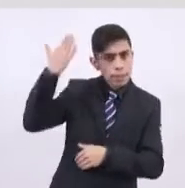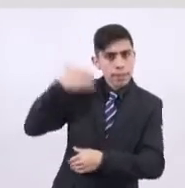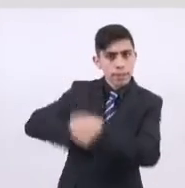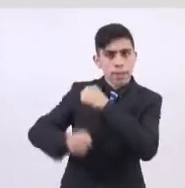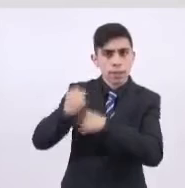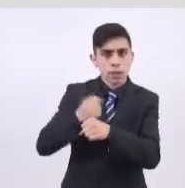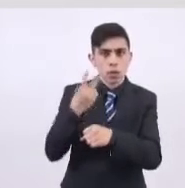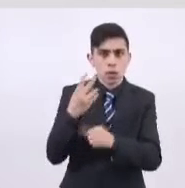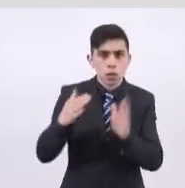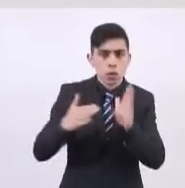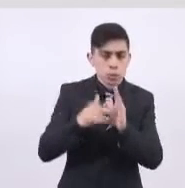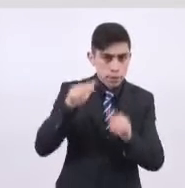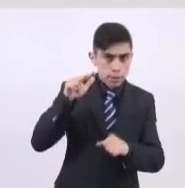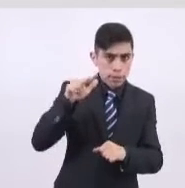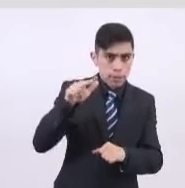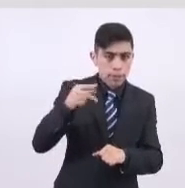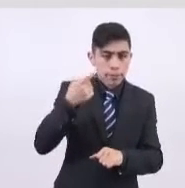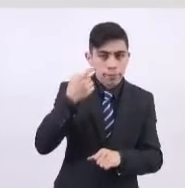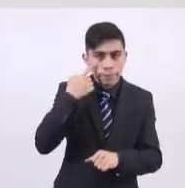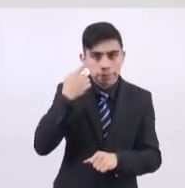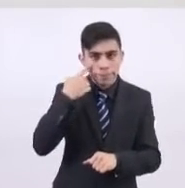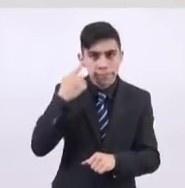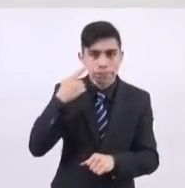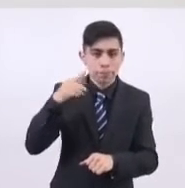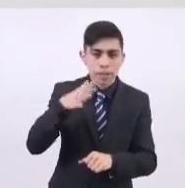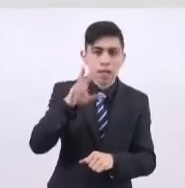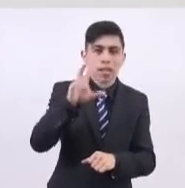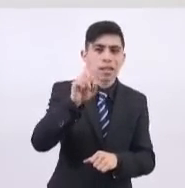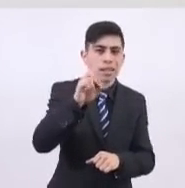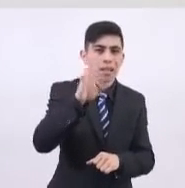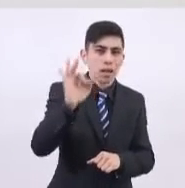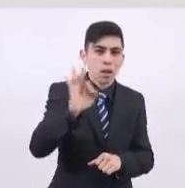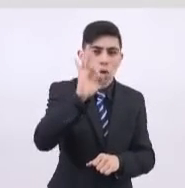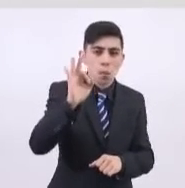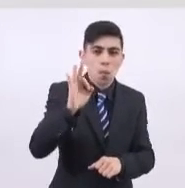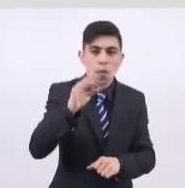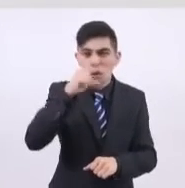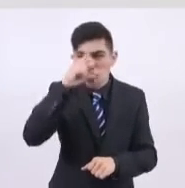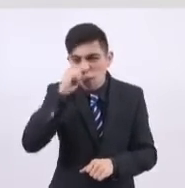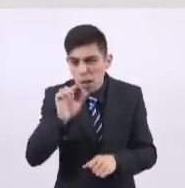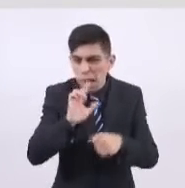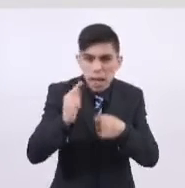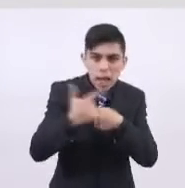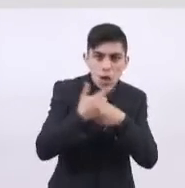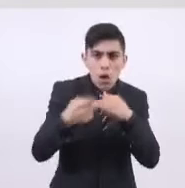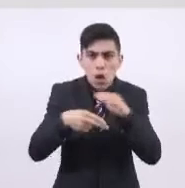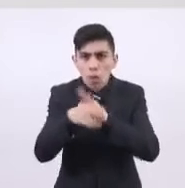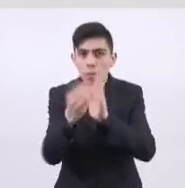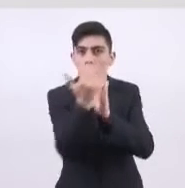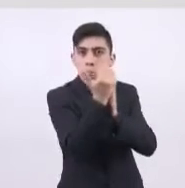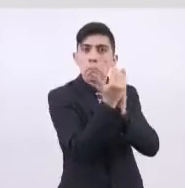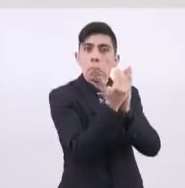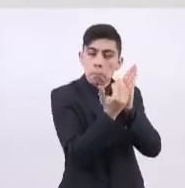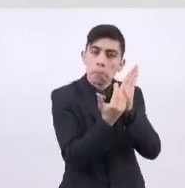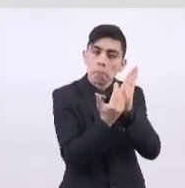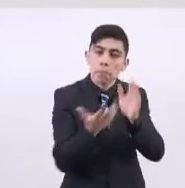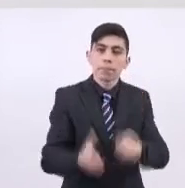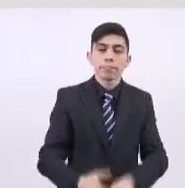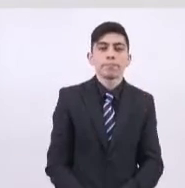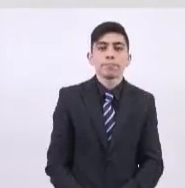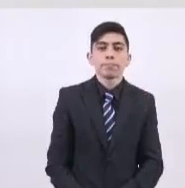se ha logrado reducir en más de 30 por ciento las fallas y averías que cotidianamente se presentaban.